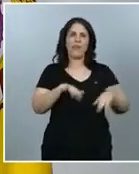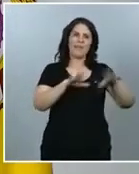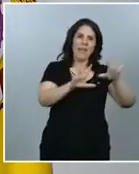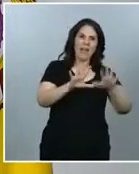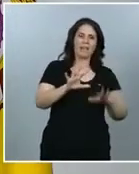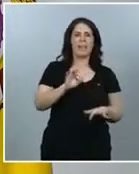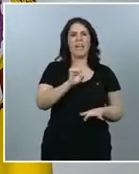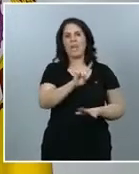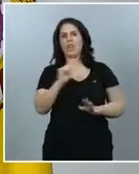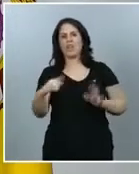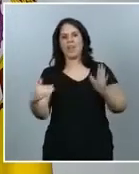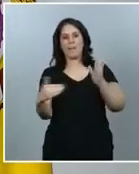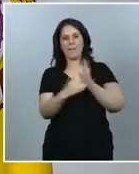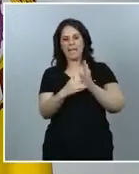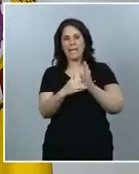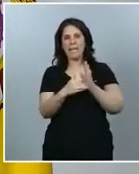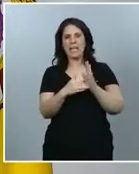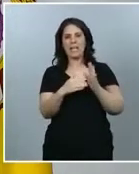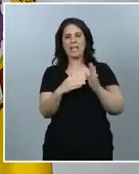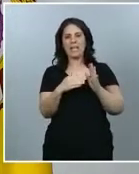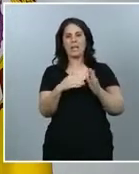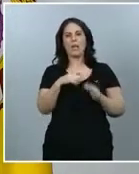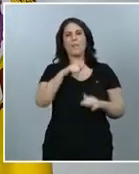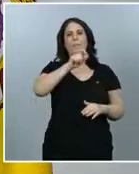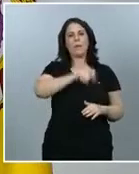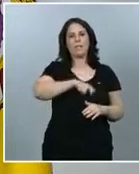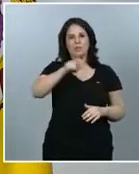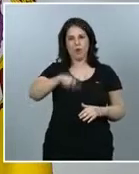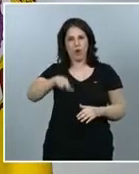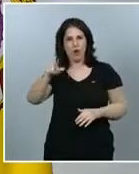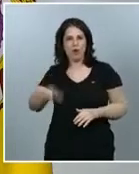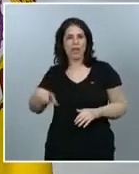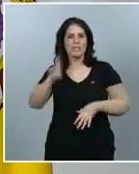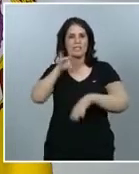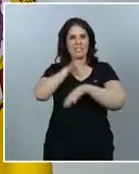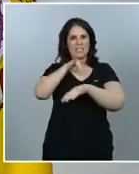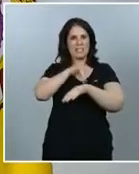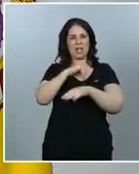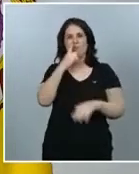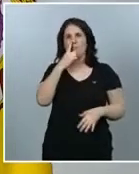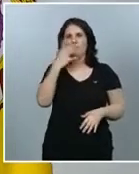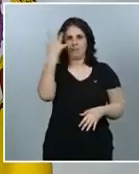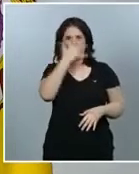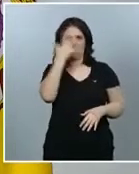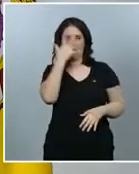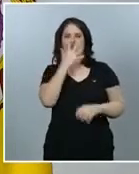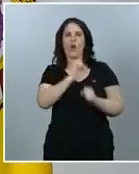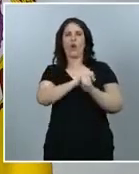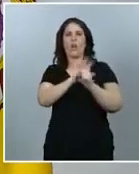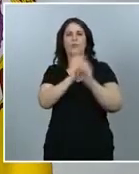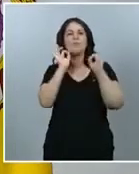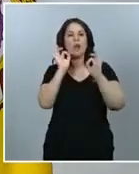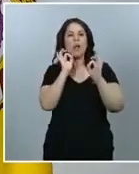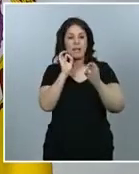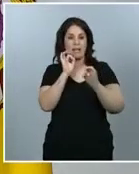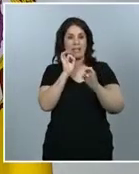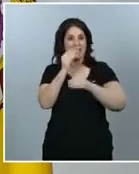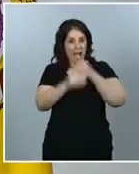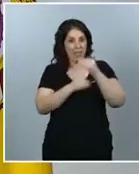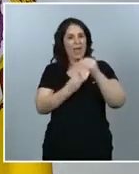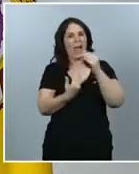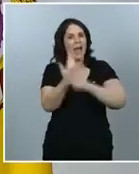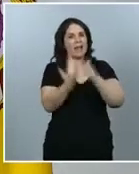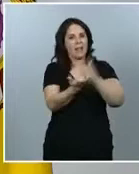personas o pacientes sospechosos de coronavirus cada día, a los cuales se les hacen las PCRs